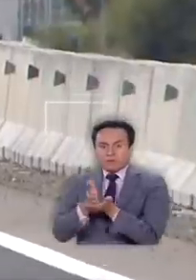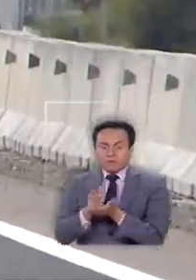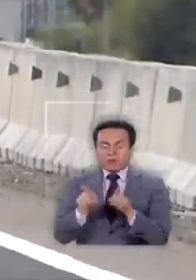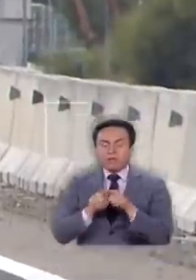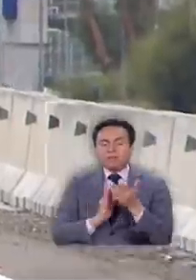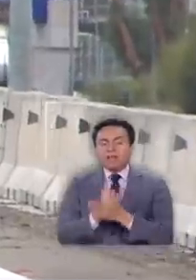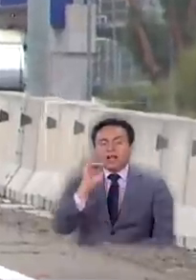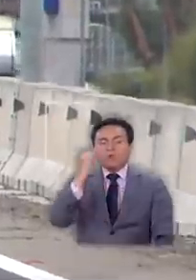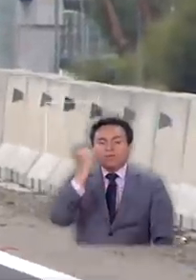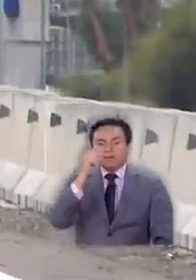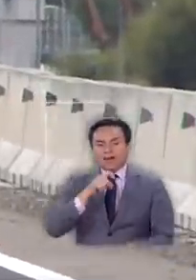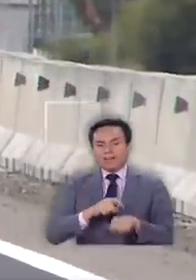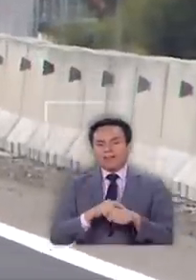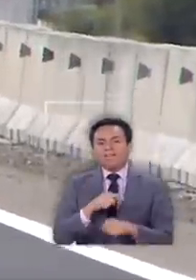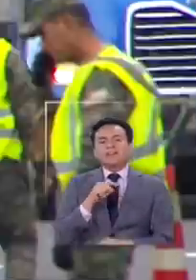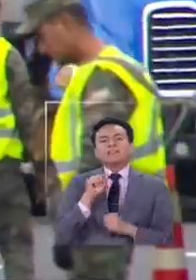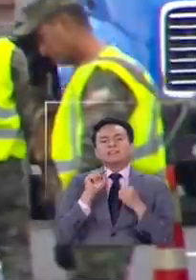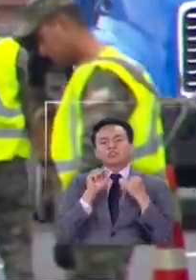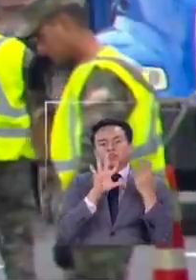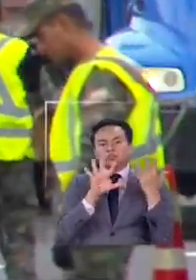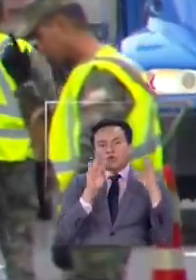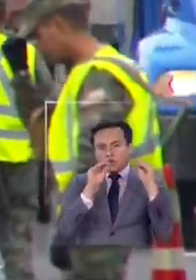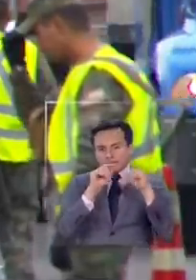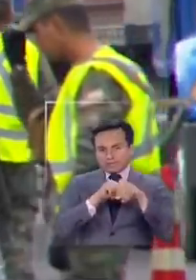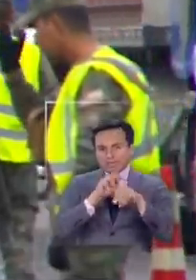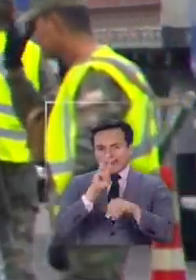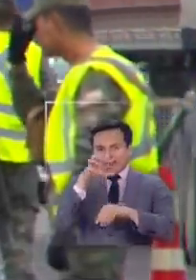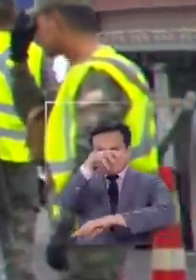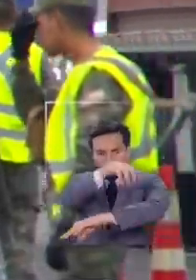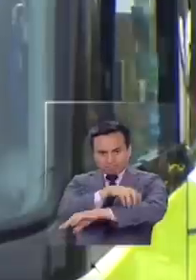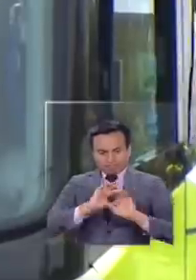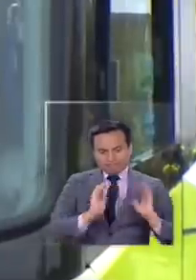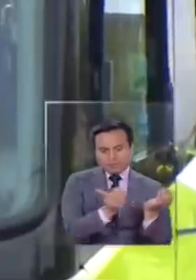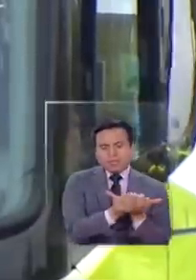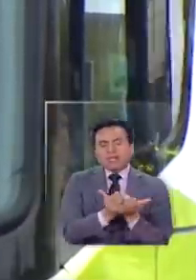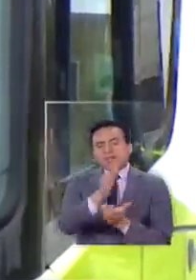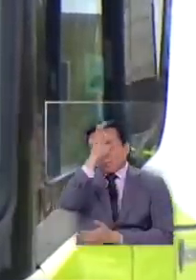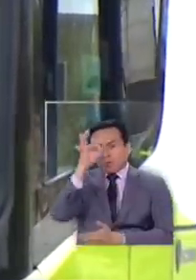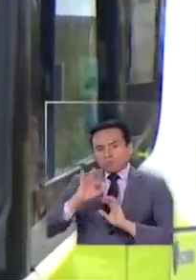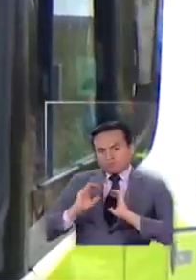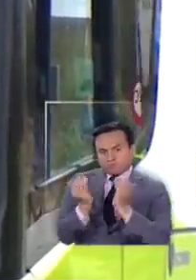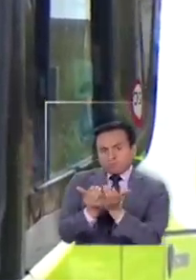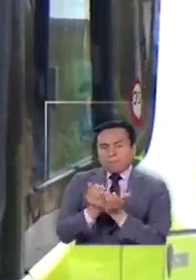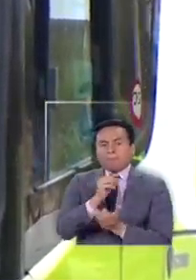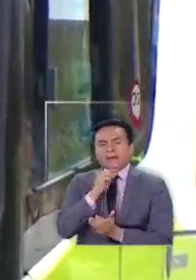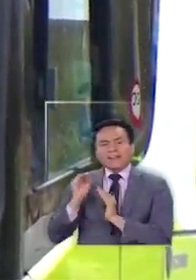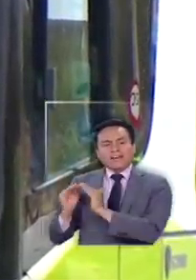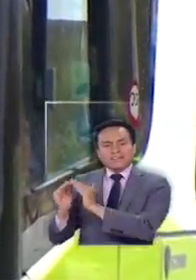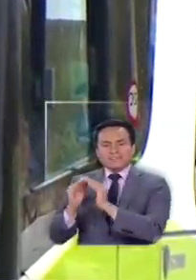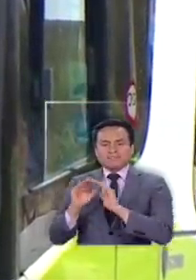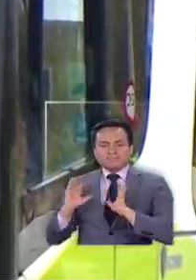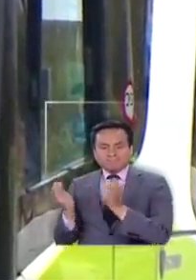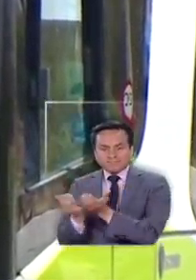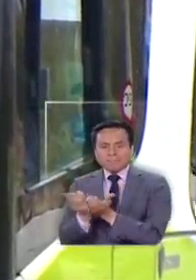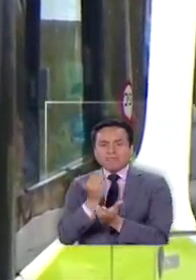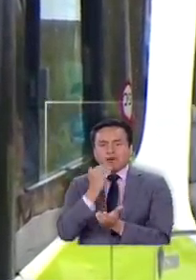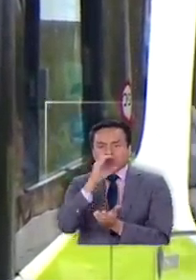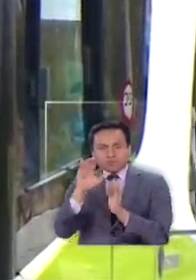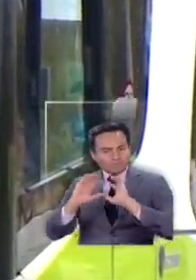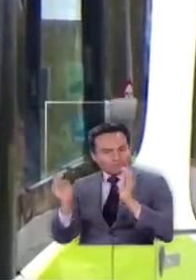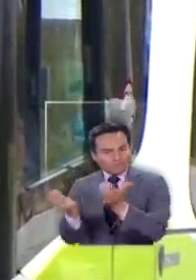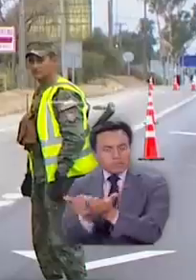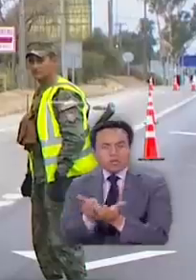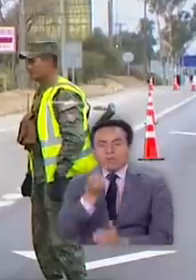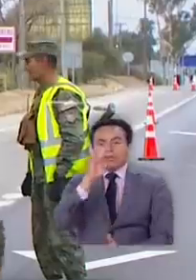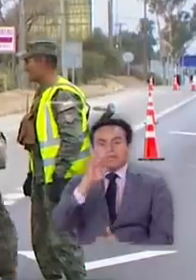de este jueves a las 22 horas en la región metropolitana Temuco Padre Las Casas y el Gran Concepción. Solo se puede